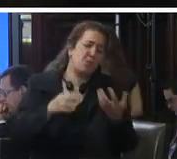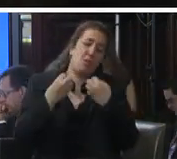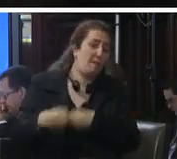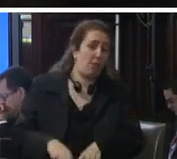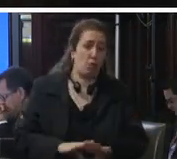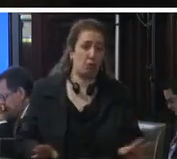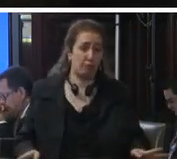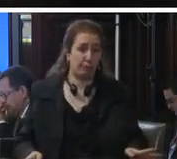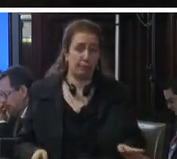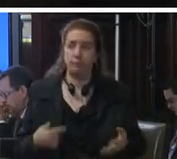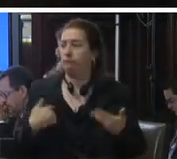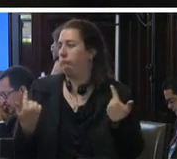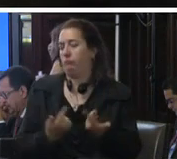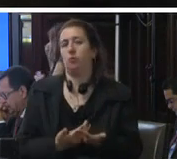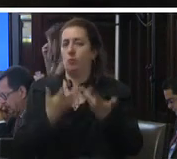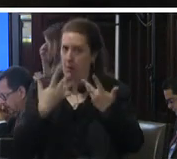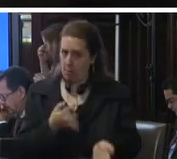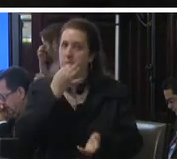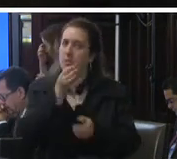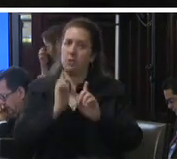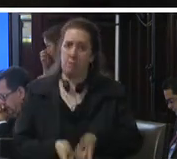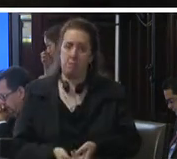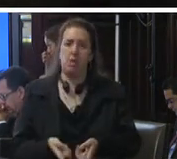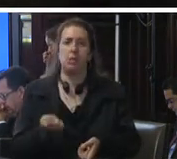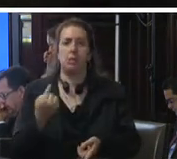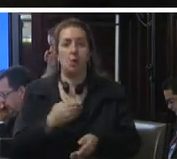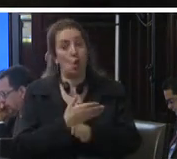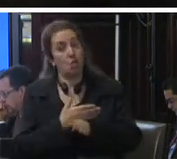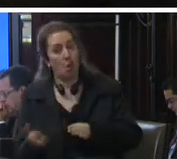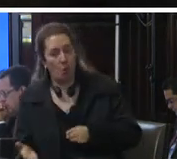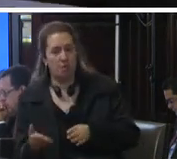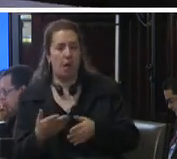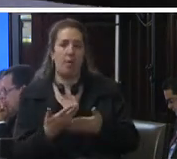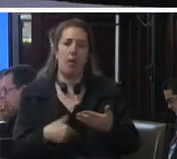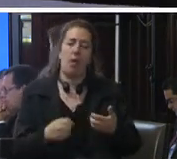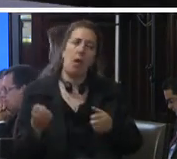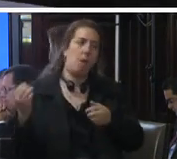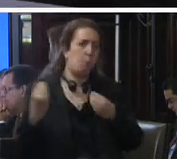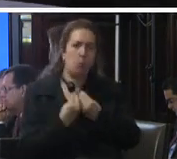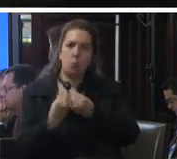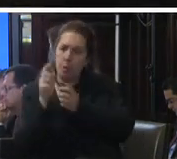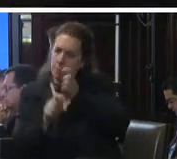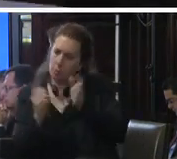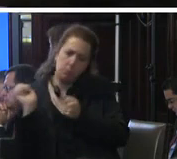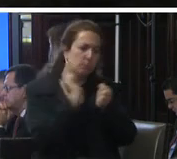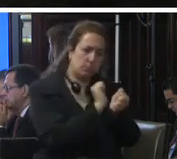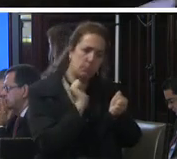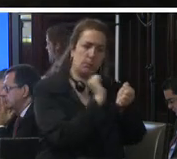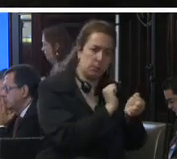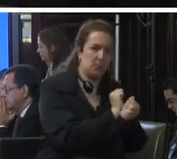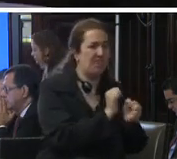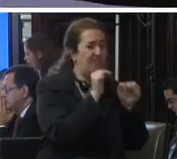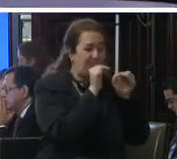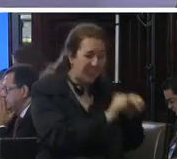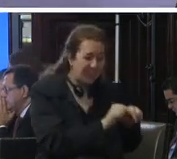no queremos dejar de señalar que una de las consecuencias del abuso de la aplicación de esta medida cautelar es el alto nivel de violencia que